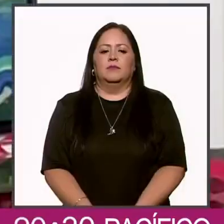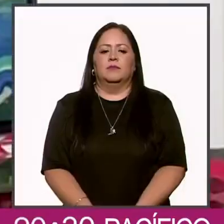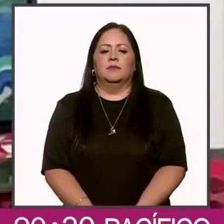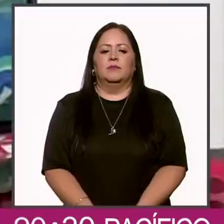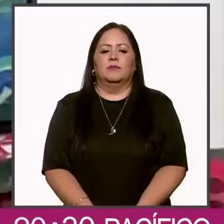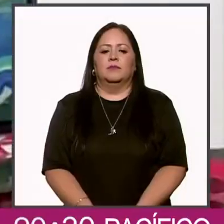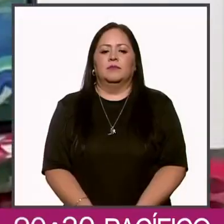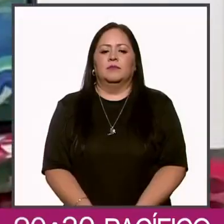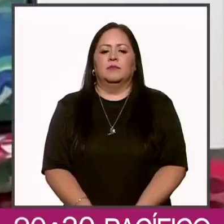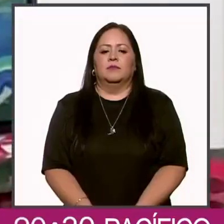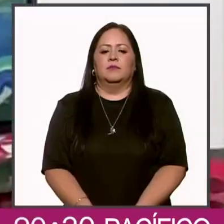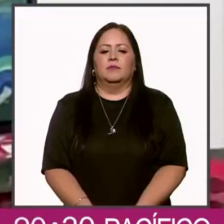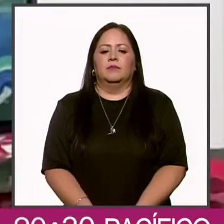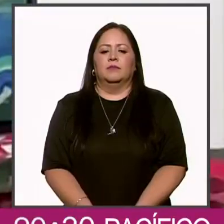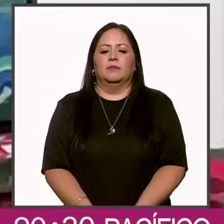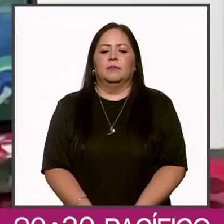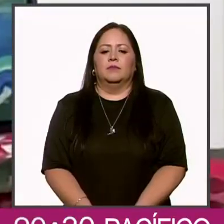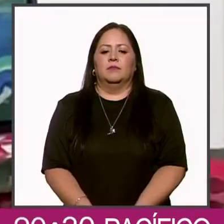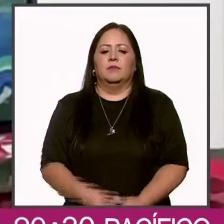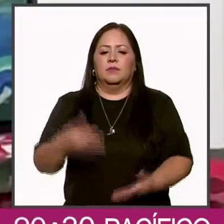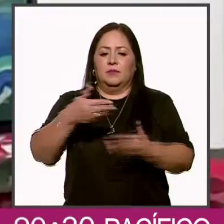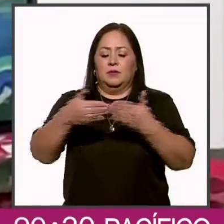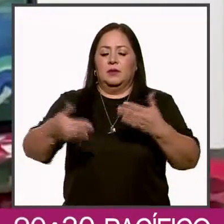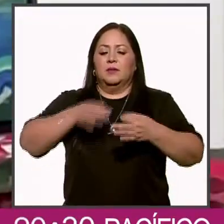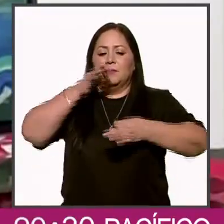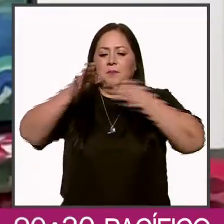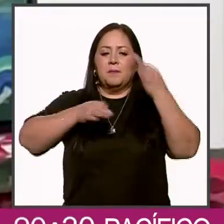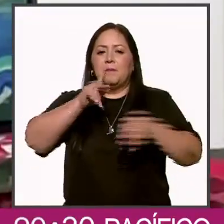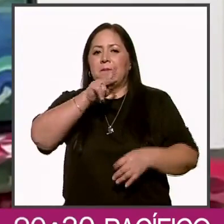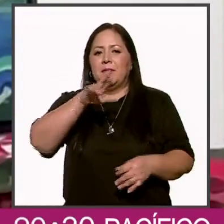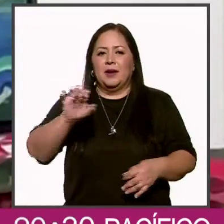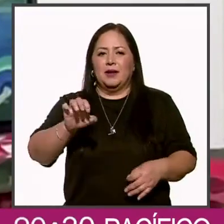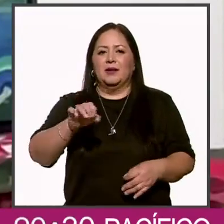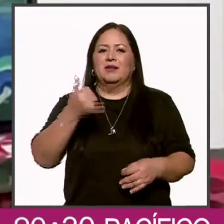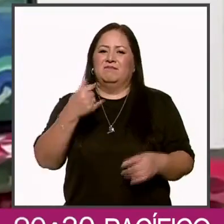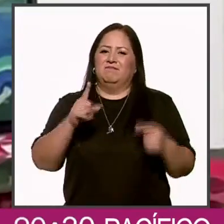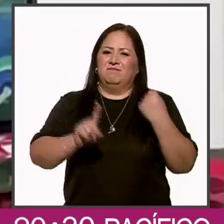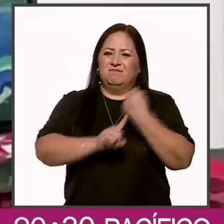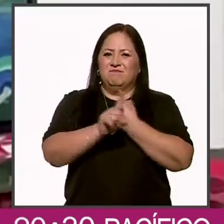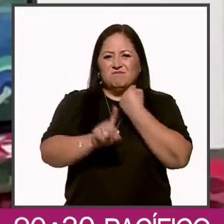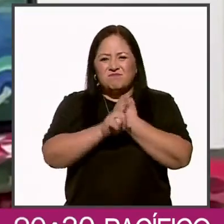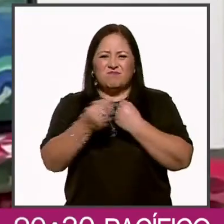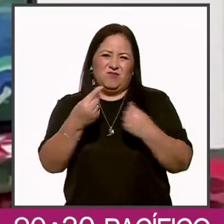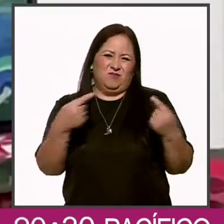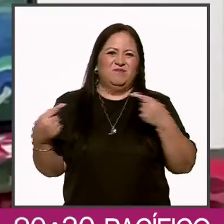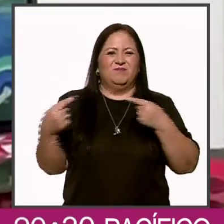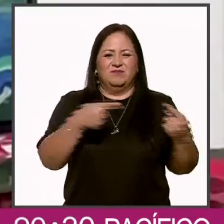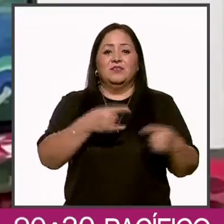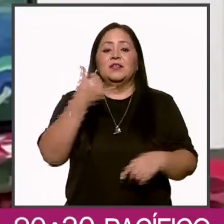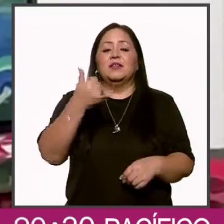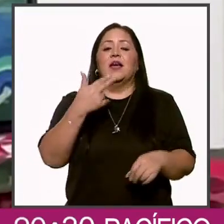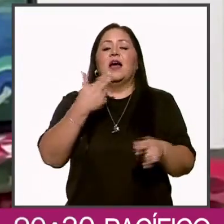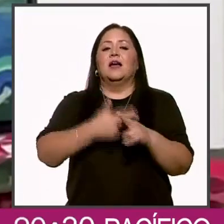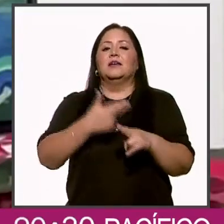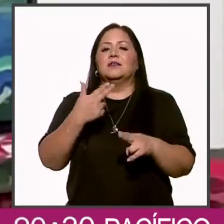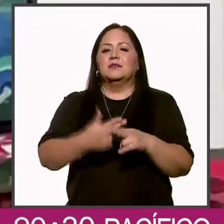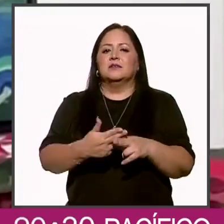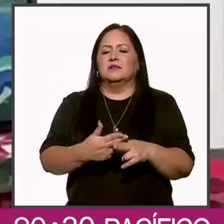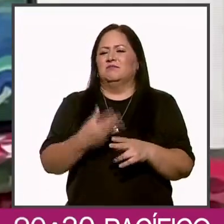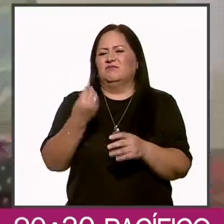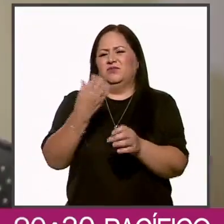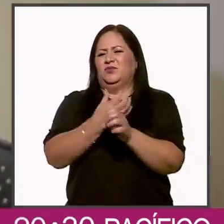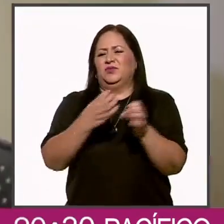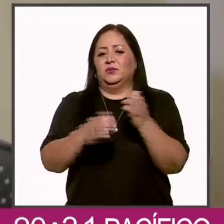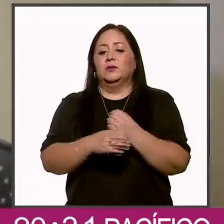Ahí van las pre-campañas entre conflictos, sorpresas y hasta detalles chuscos.